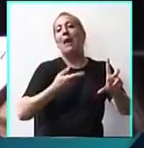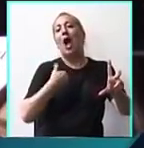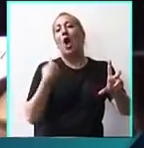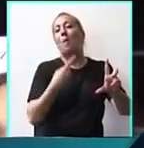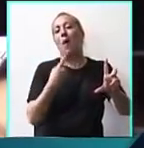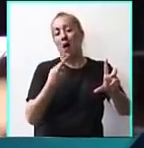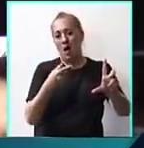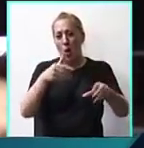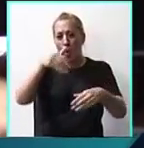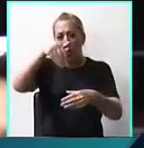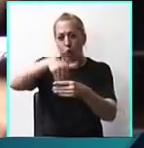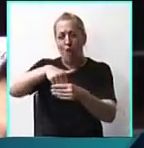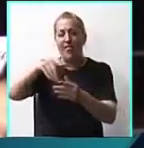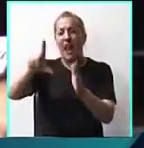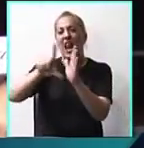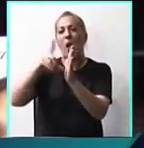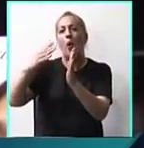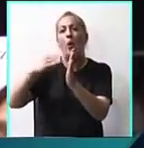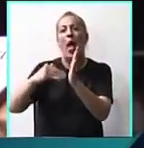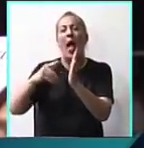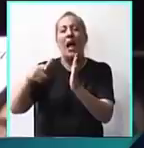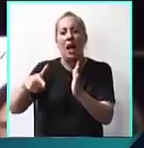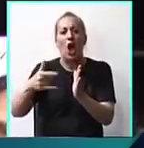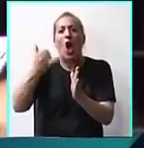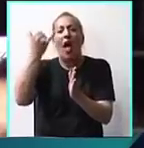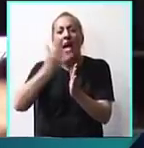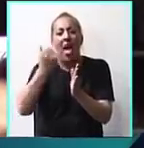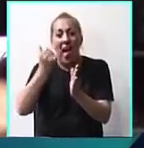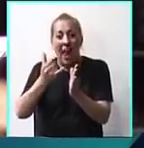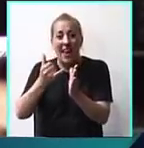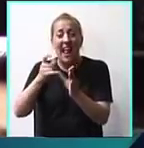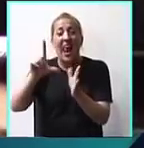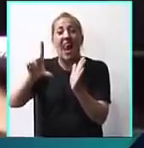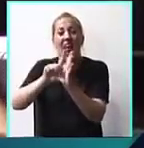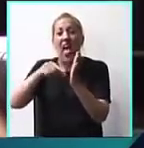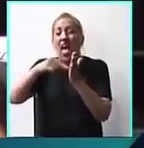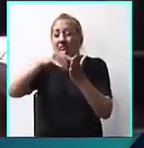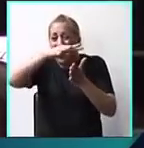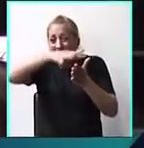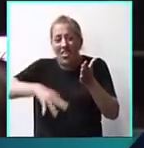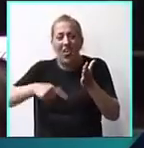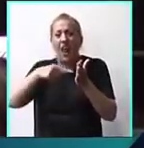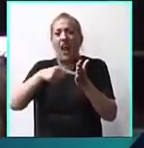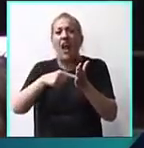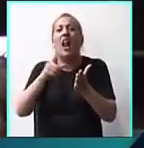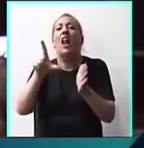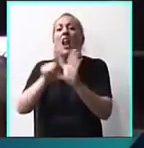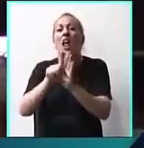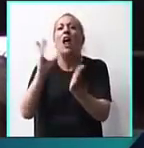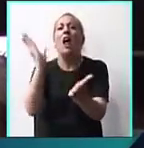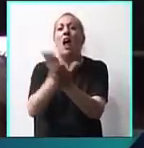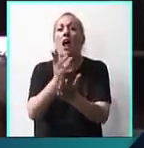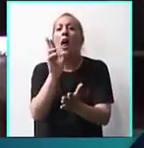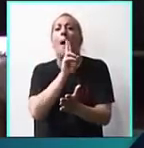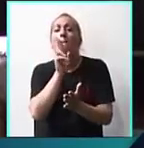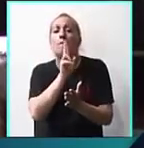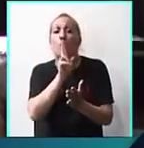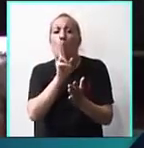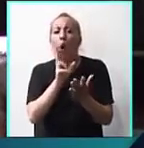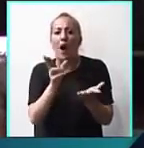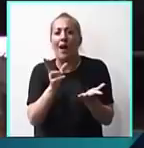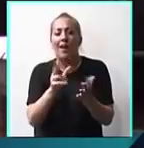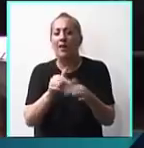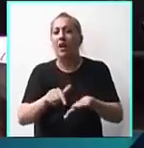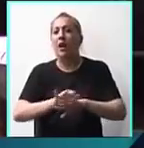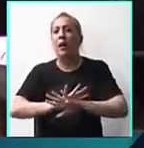votaron la ley de blanqueo que contenía dentro de ella una ley que condena a las mujeres a ser pensionadas y ya